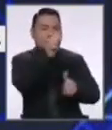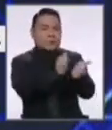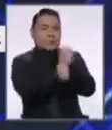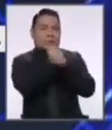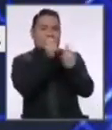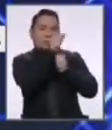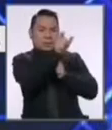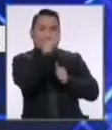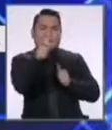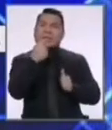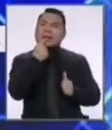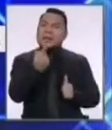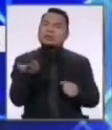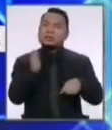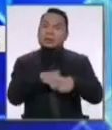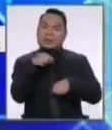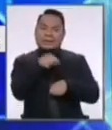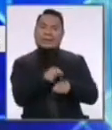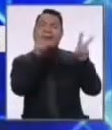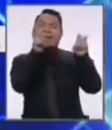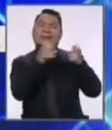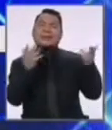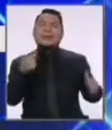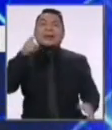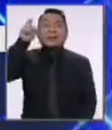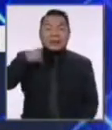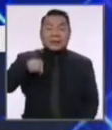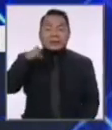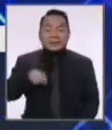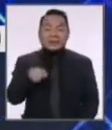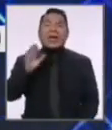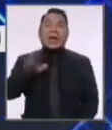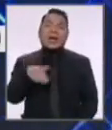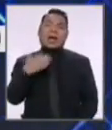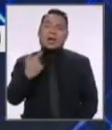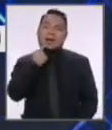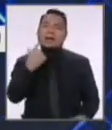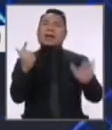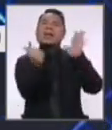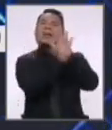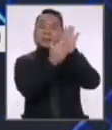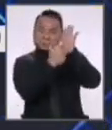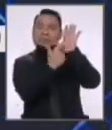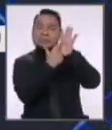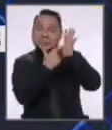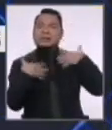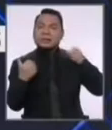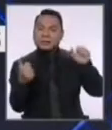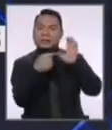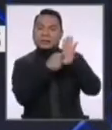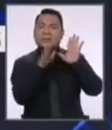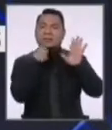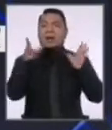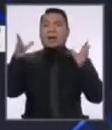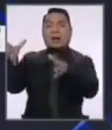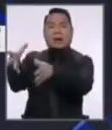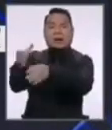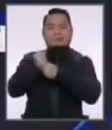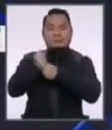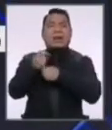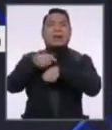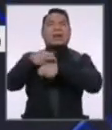candidatos a pronunciarse al respecto que de ser necesario habrá que aplicar la Ley General de Salud para tomar el control